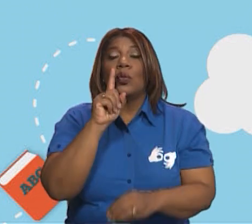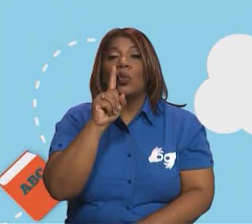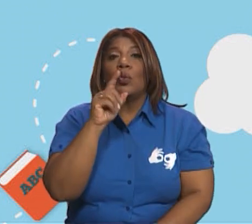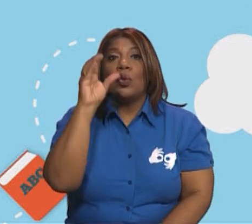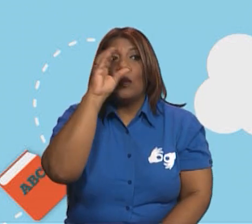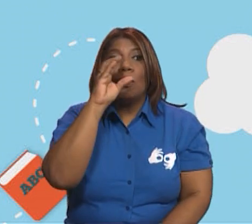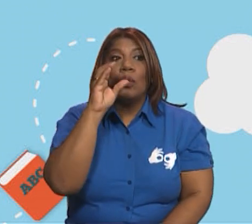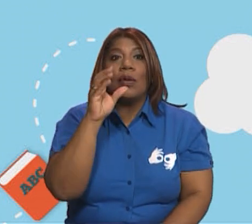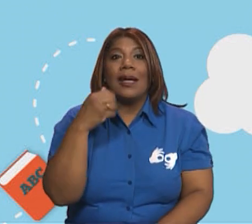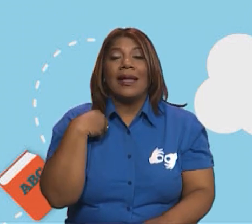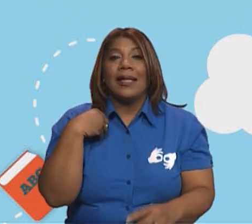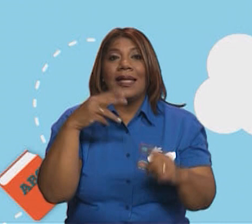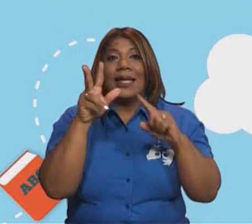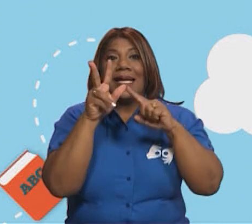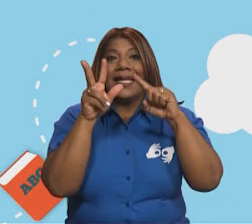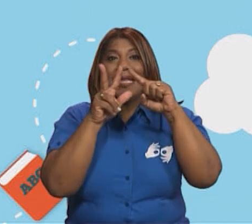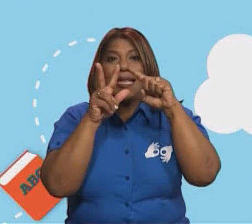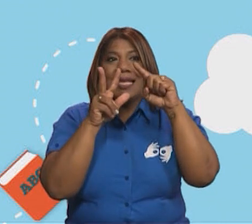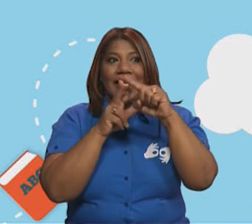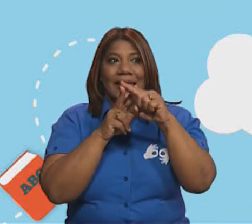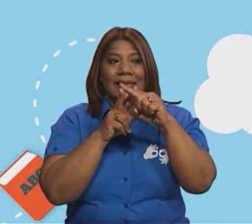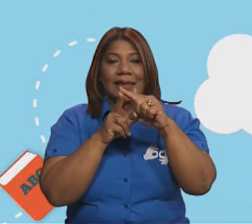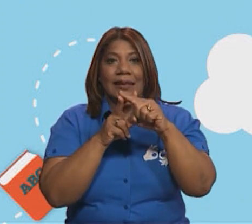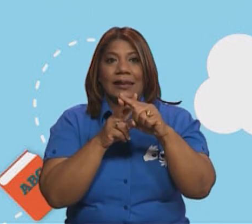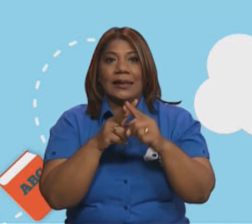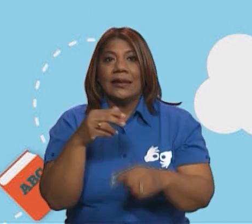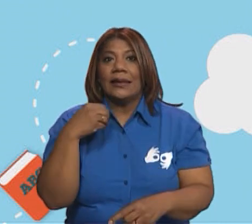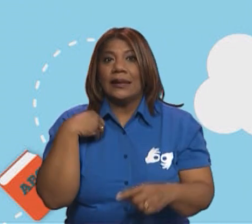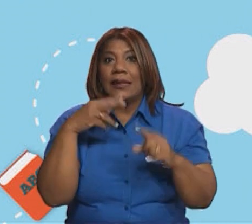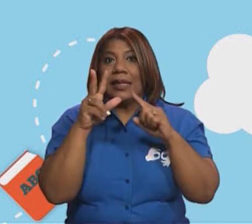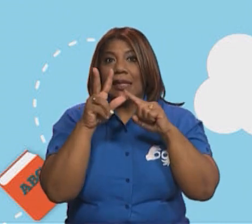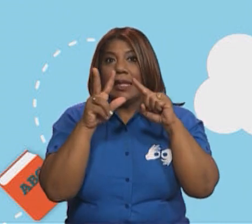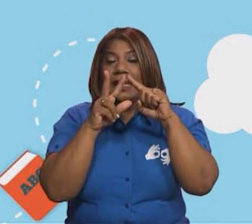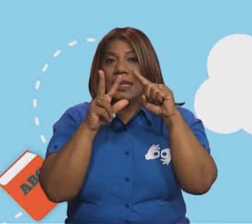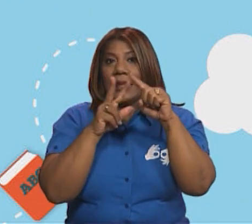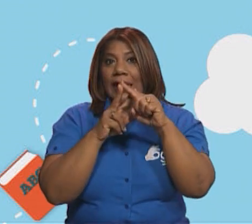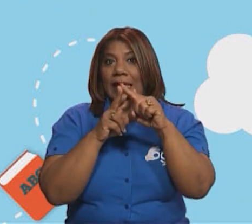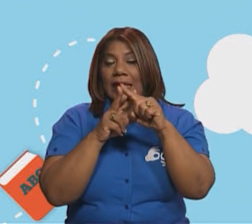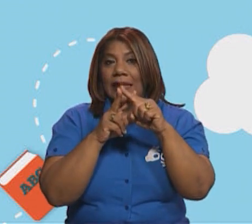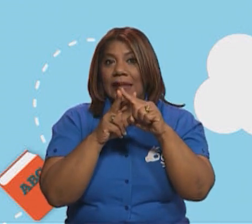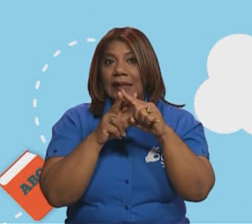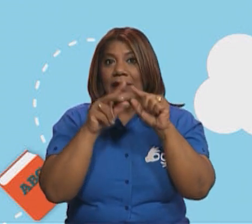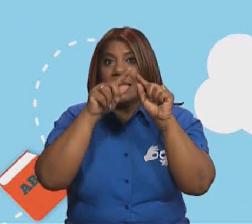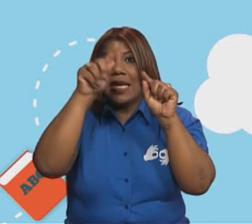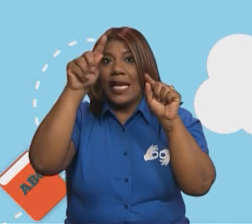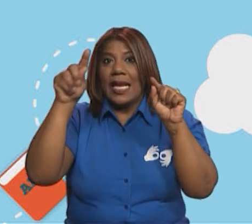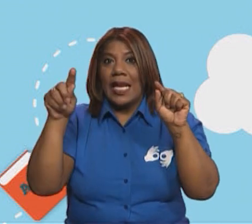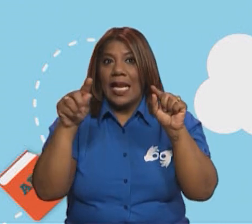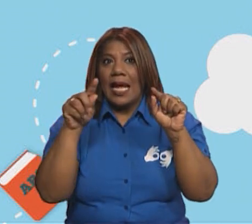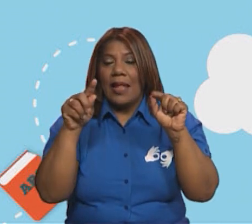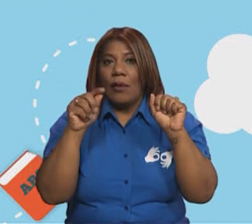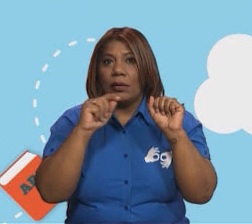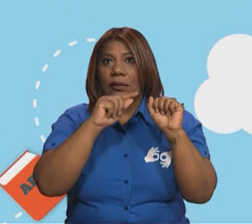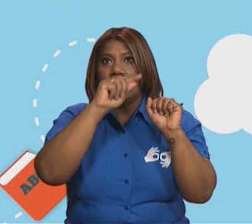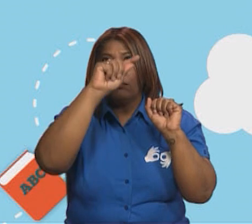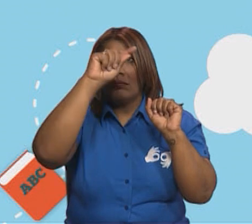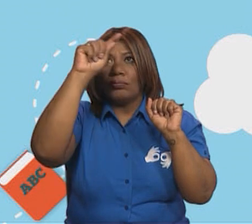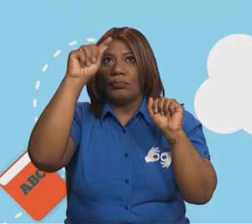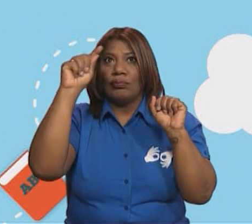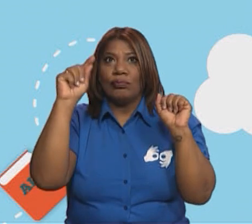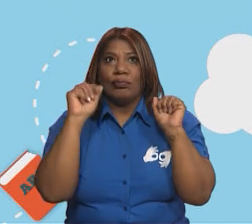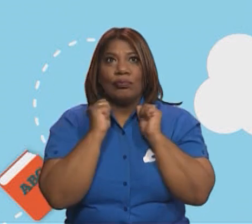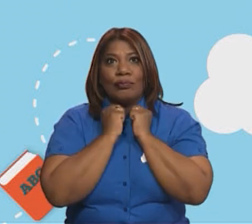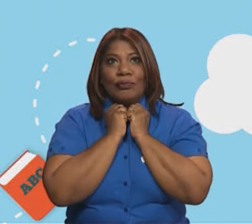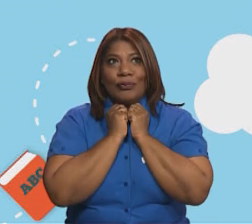tres lados. Tienen unos segundos para pensar en la respuesta. ¿Cuál tiene tres